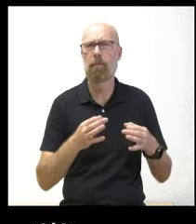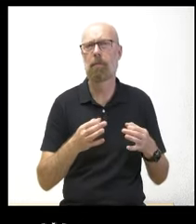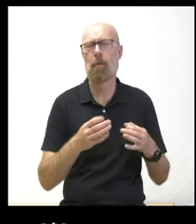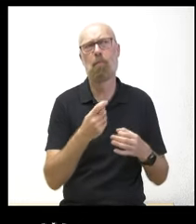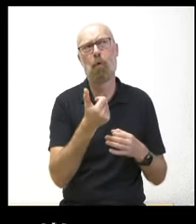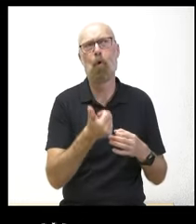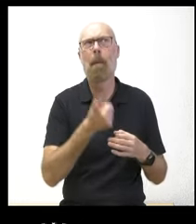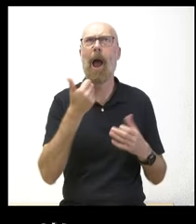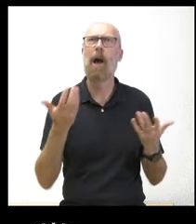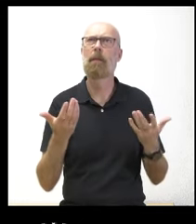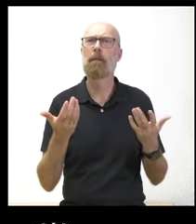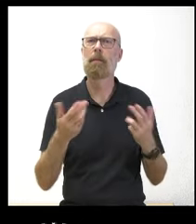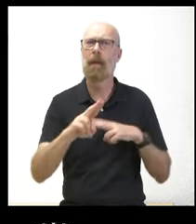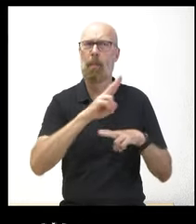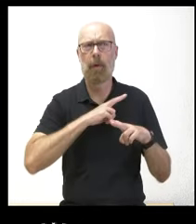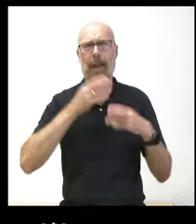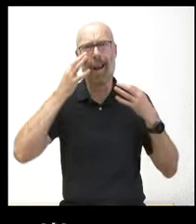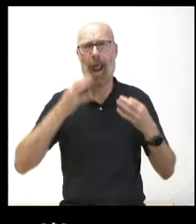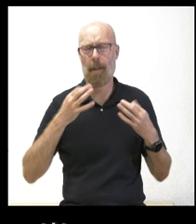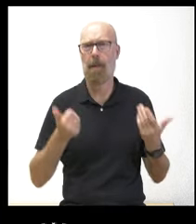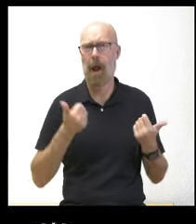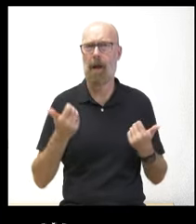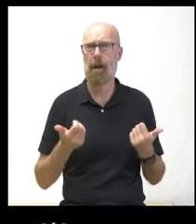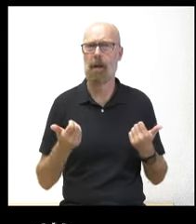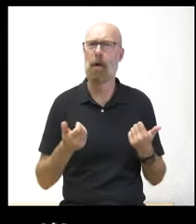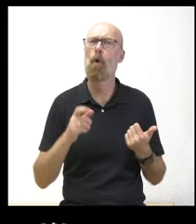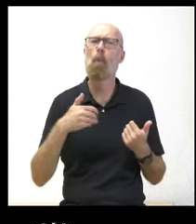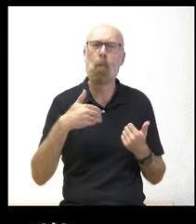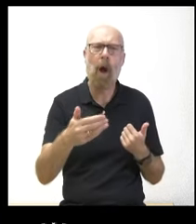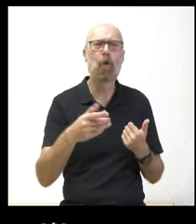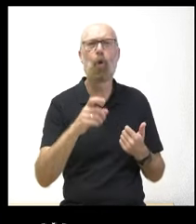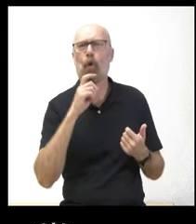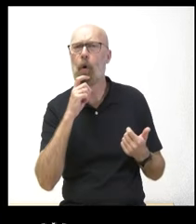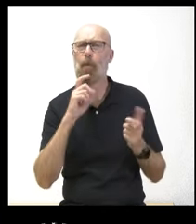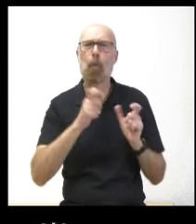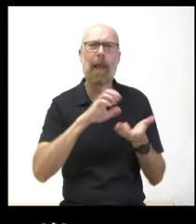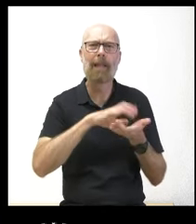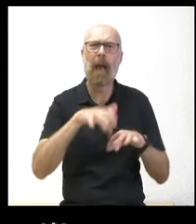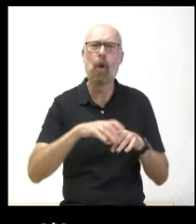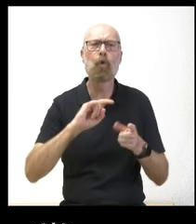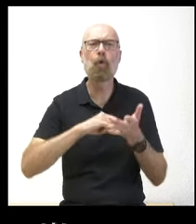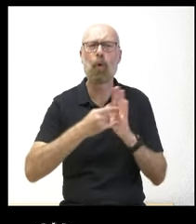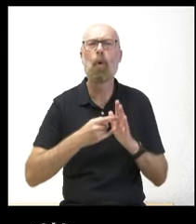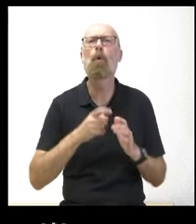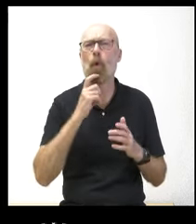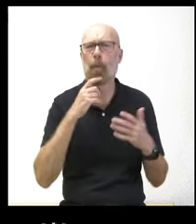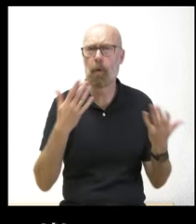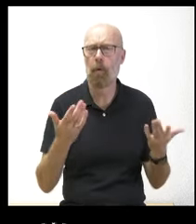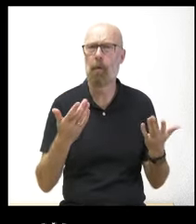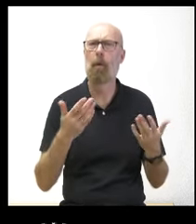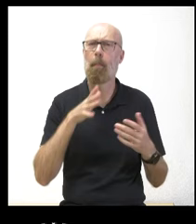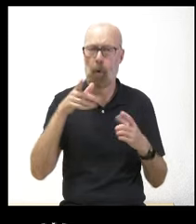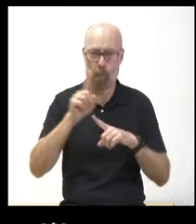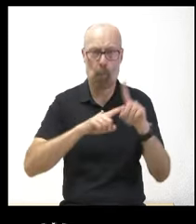más realista y es cuándo y cómo la Junta de Castilla y León va a solucionar este problema de los pacientes que ha